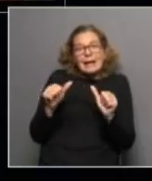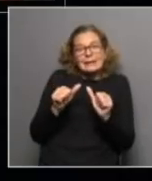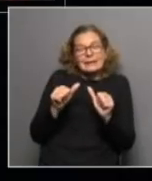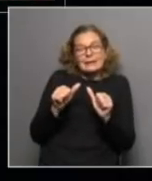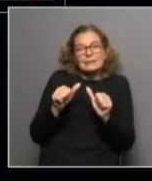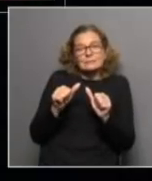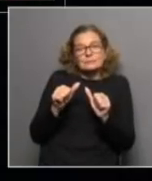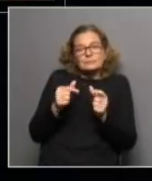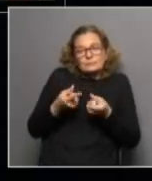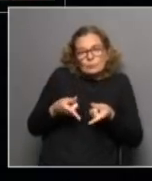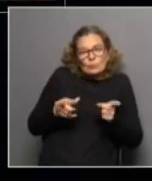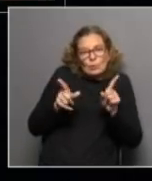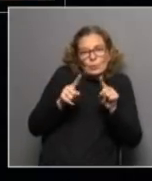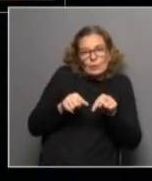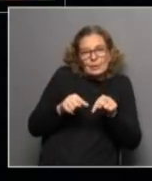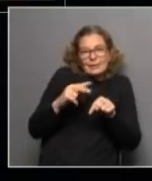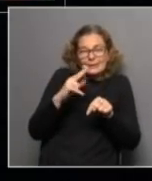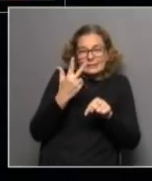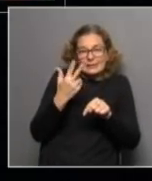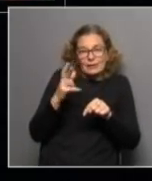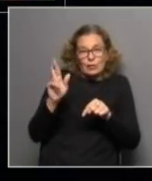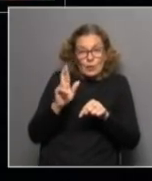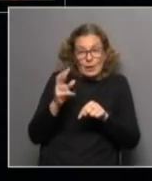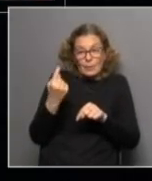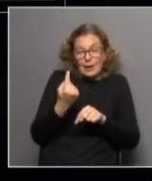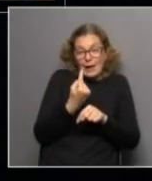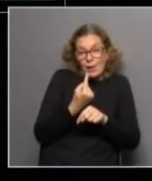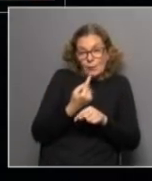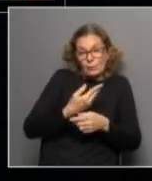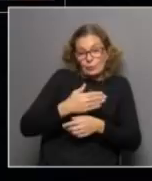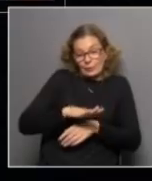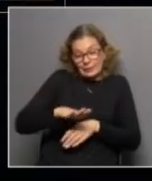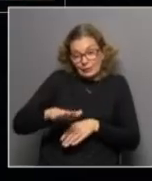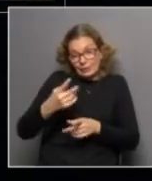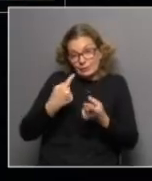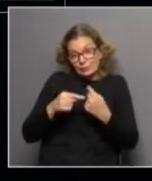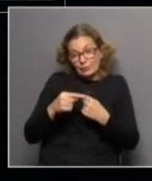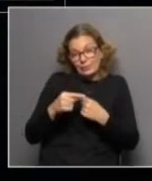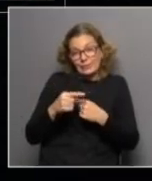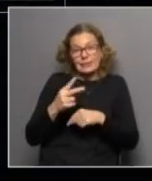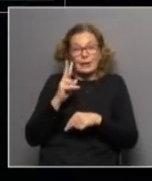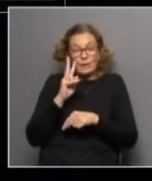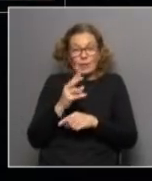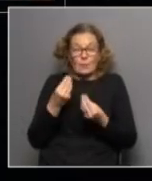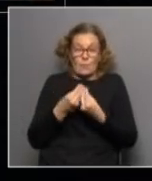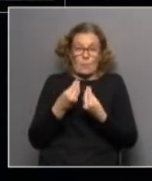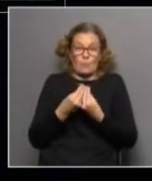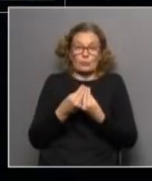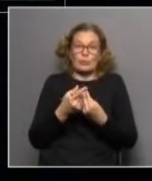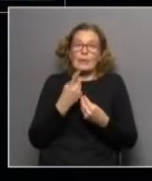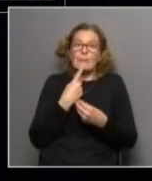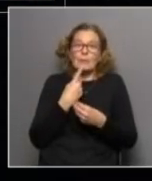un retorno de tres dólares por niño por lo tanto tiene que ver mucho con las